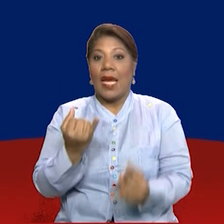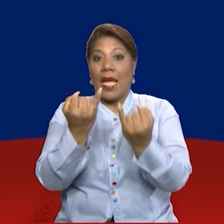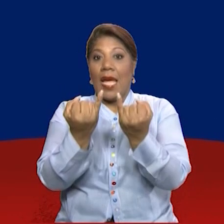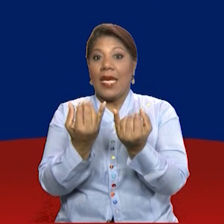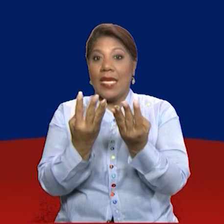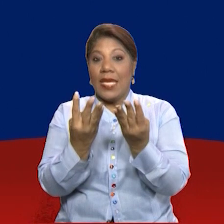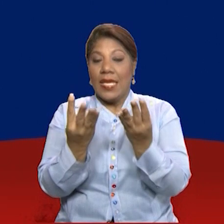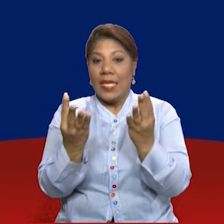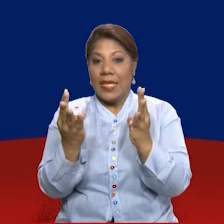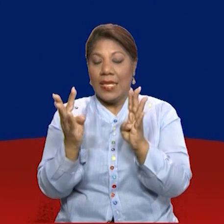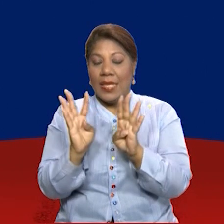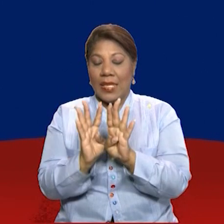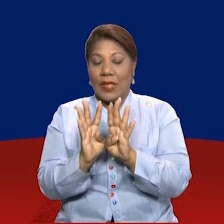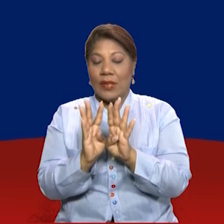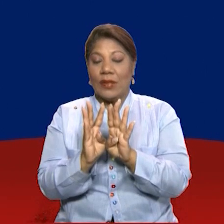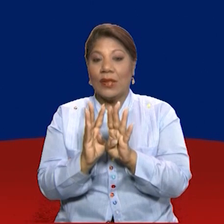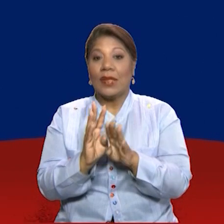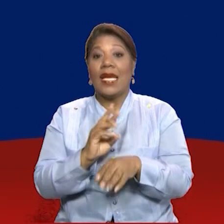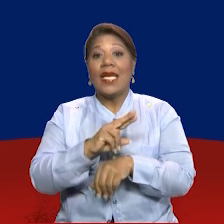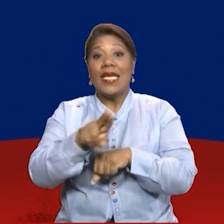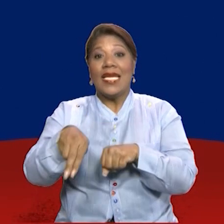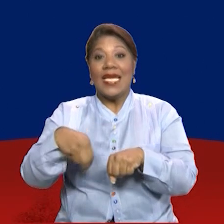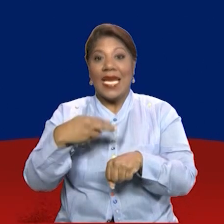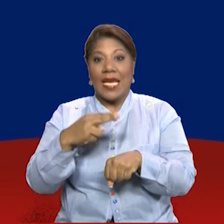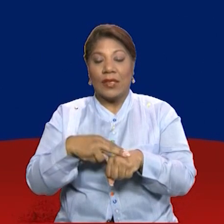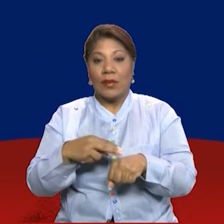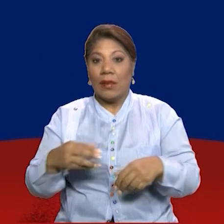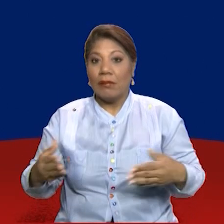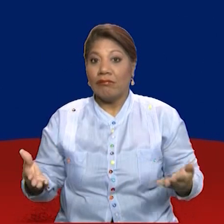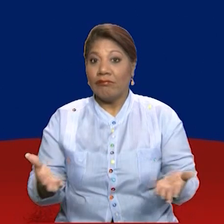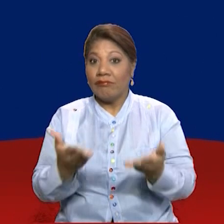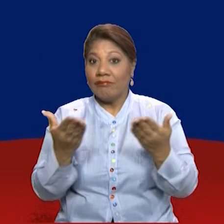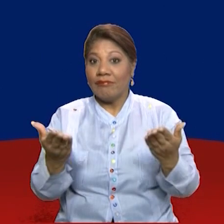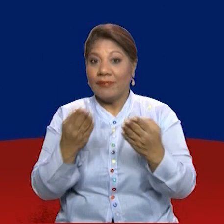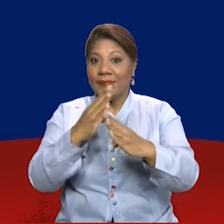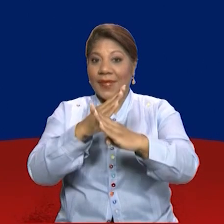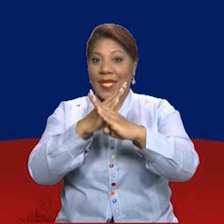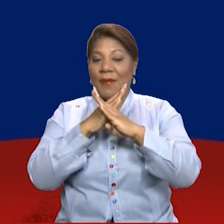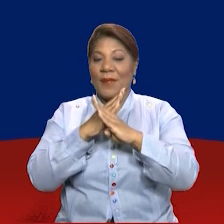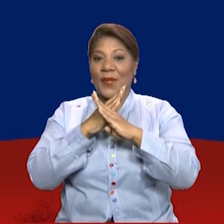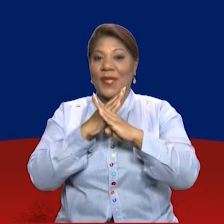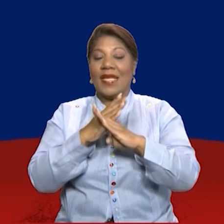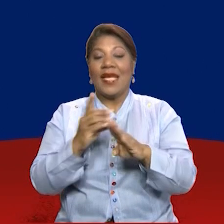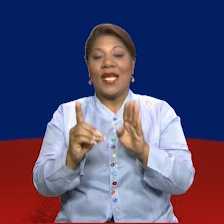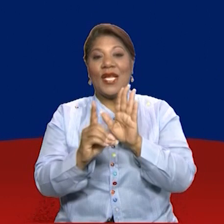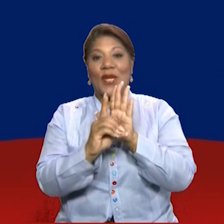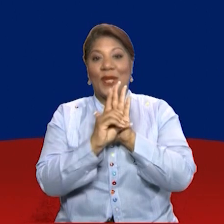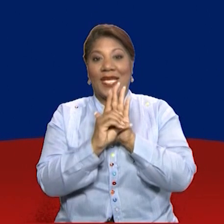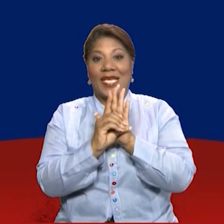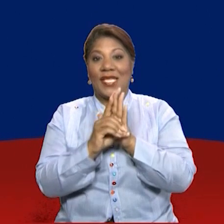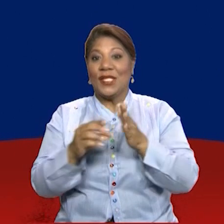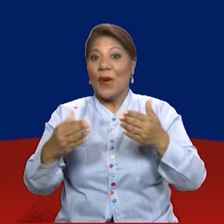nacionales e internacionales que promueven y protegen los derechos de la población panameña.